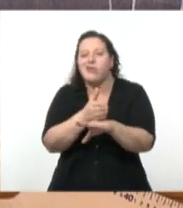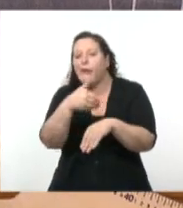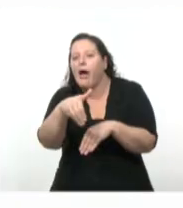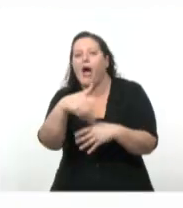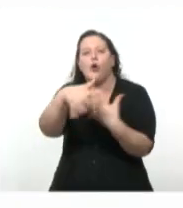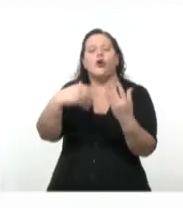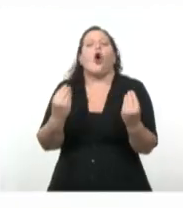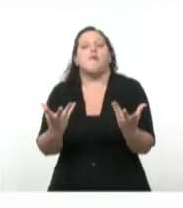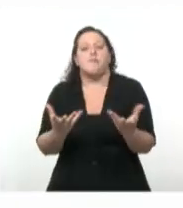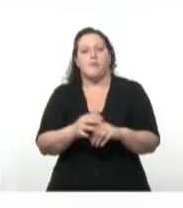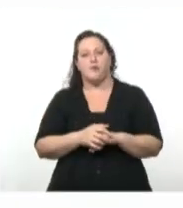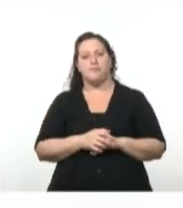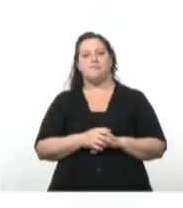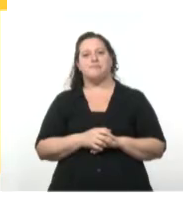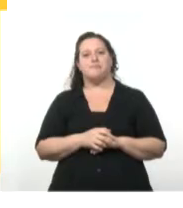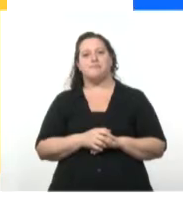Cuba.